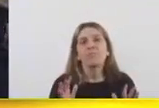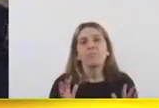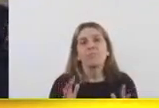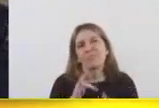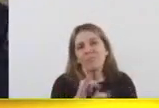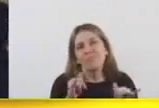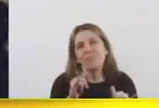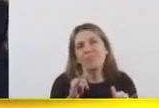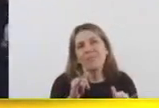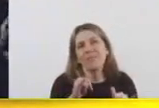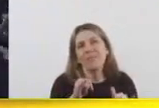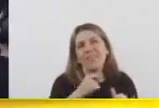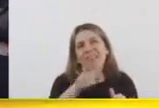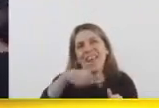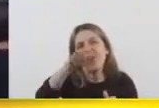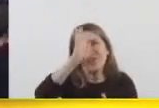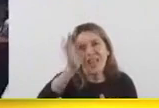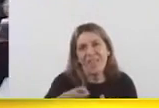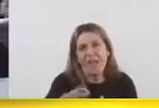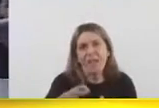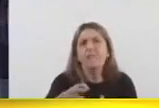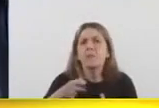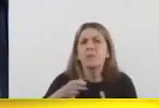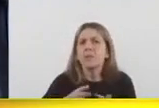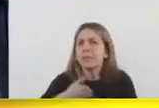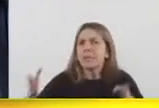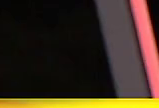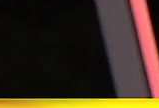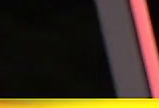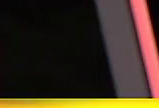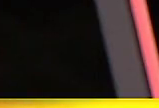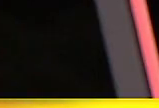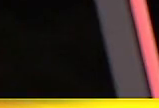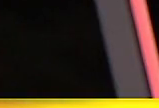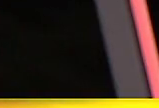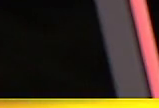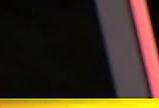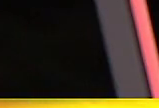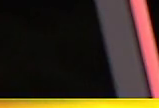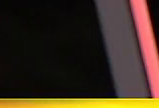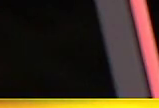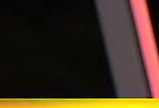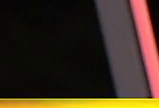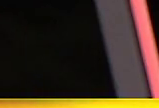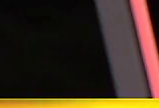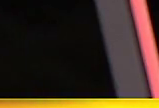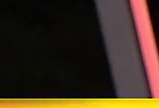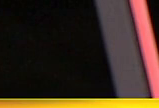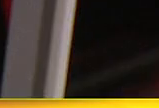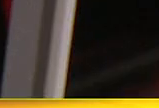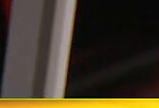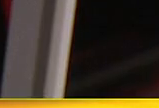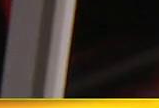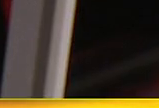dentro de la convocatoria, dentro de los presentes, incluso convención especial acerca de la vacunación en la provincia de Buenos Aires por parte del presidente. Sí,